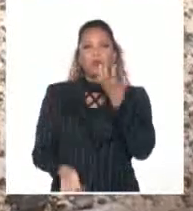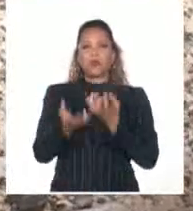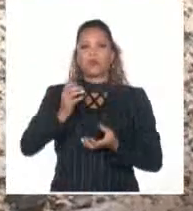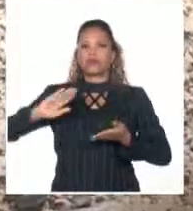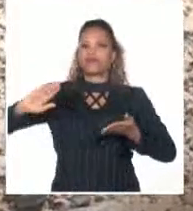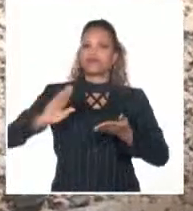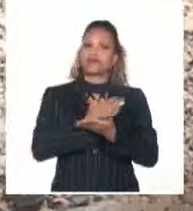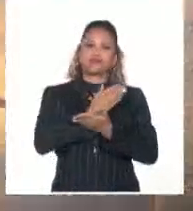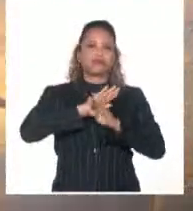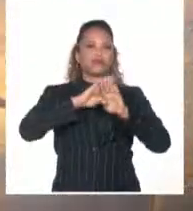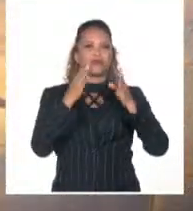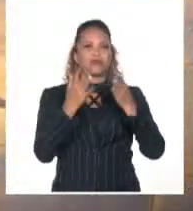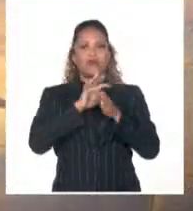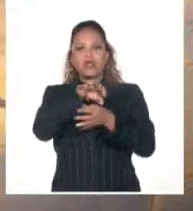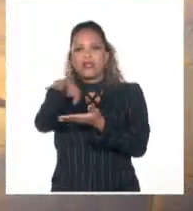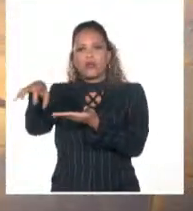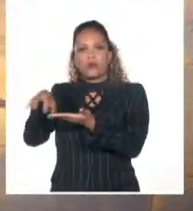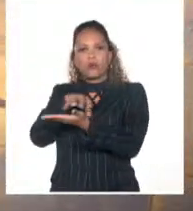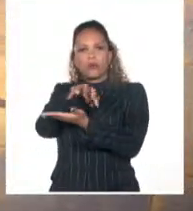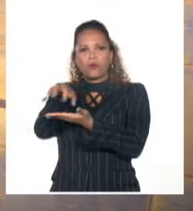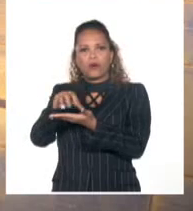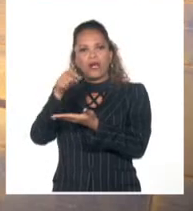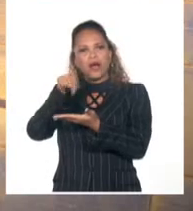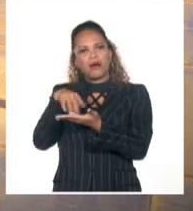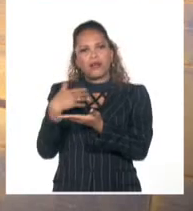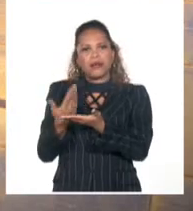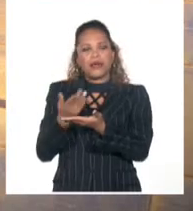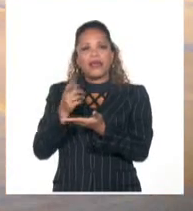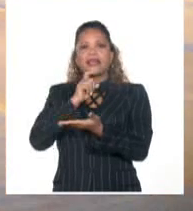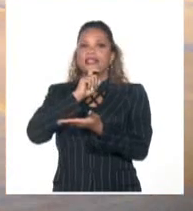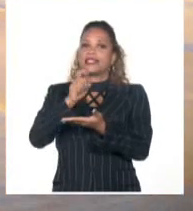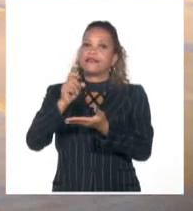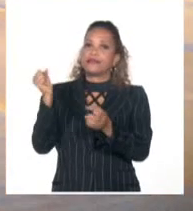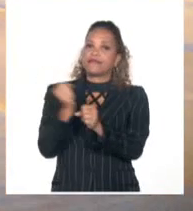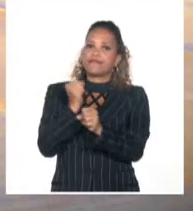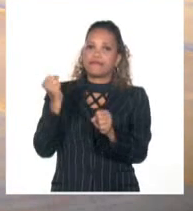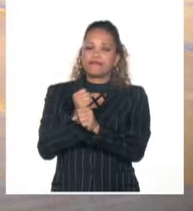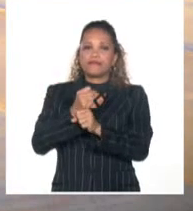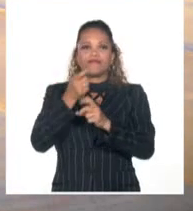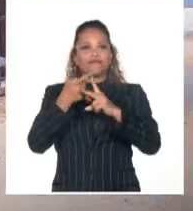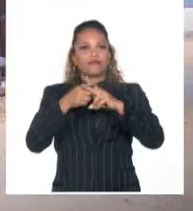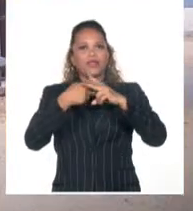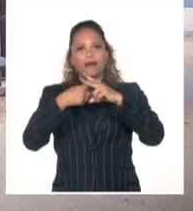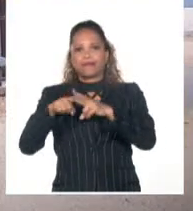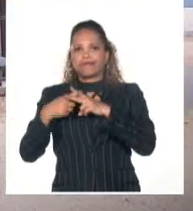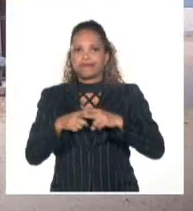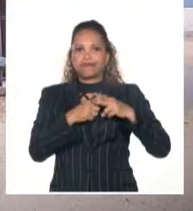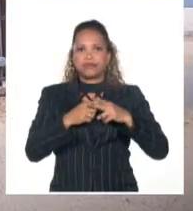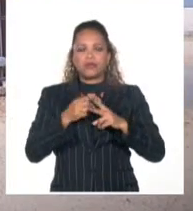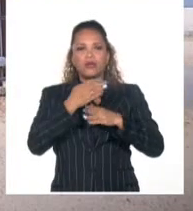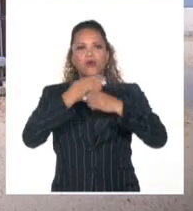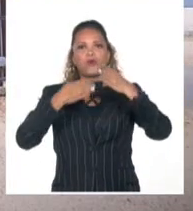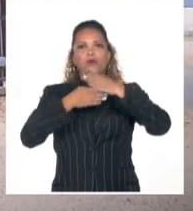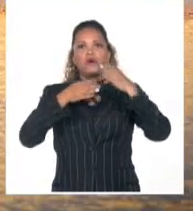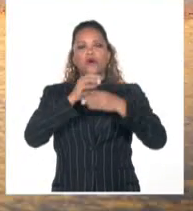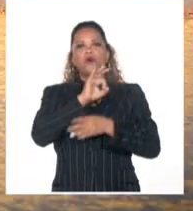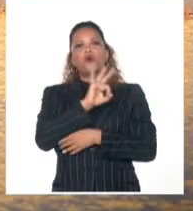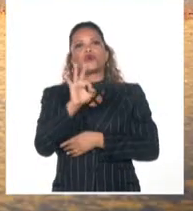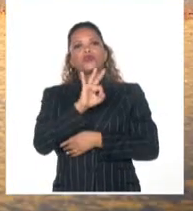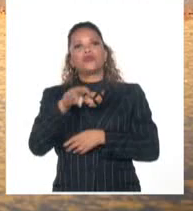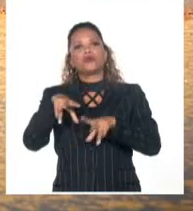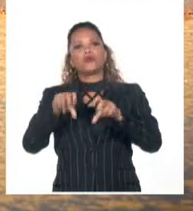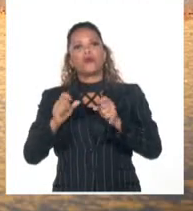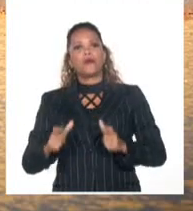su espacio. Les toca la difícil tarea de levantarse, construir el nuevo tanque al que llaman 88 y